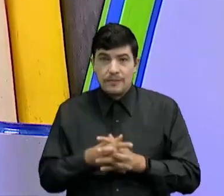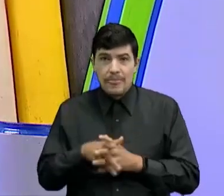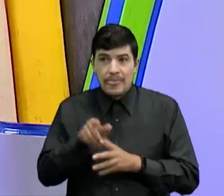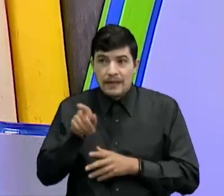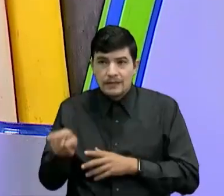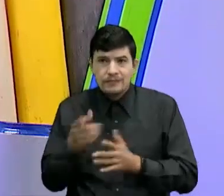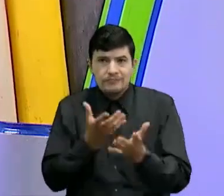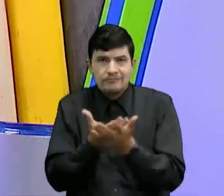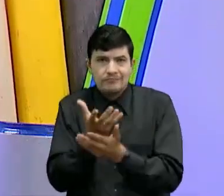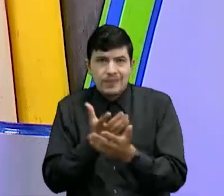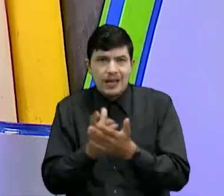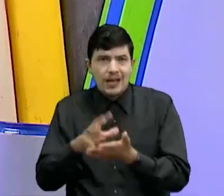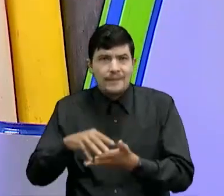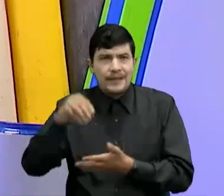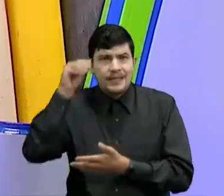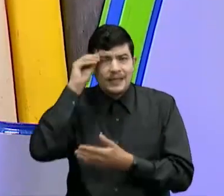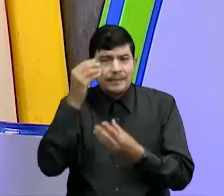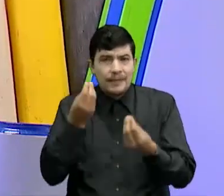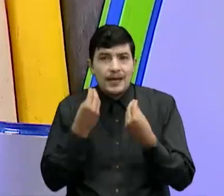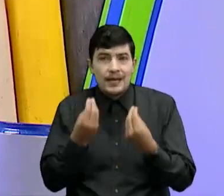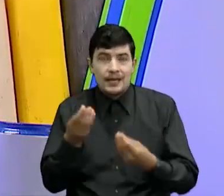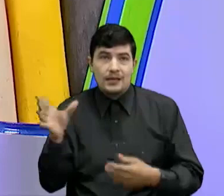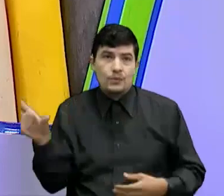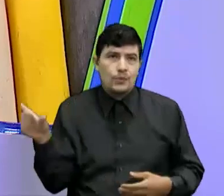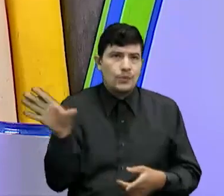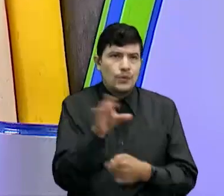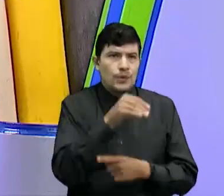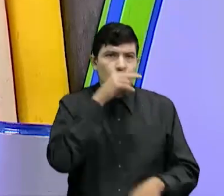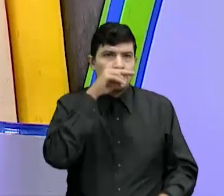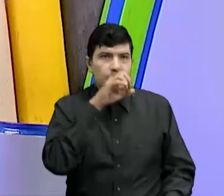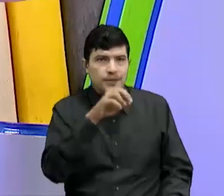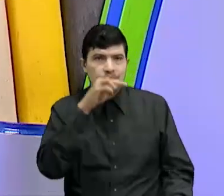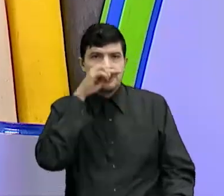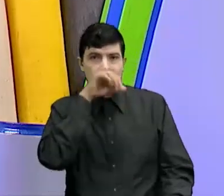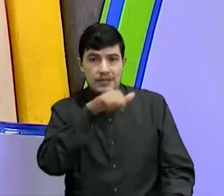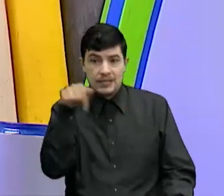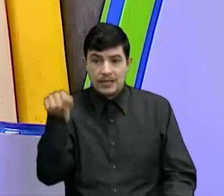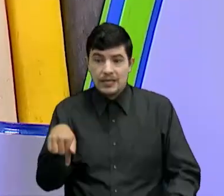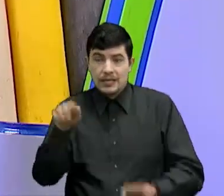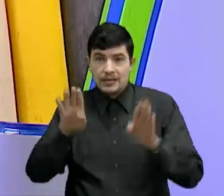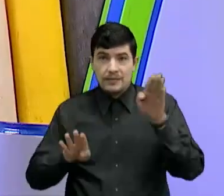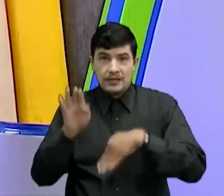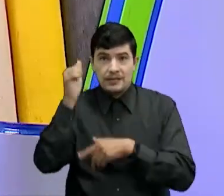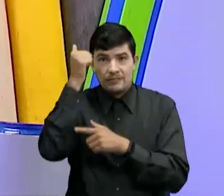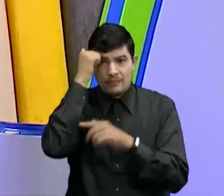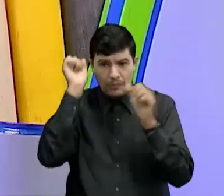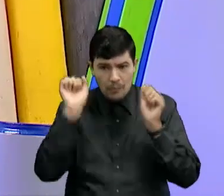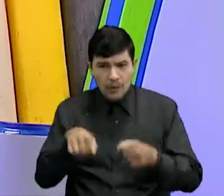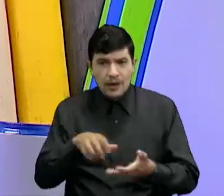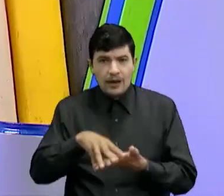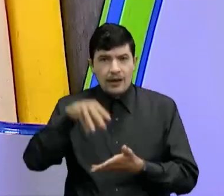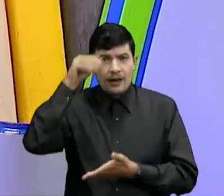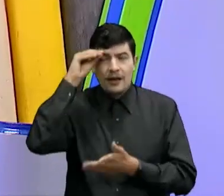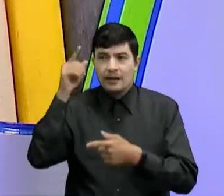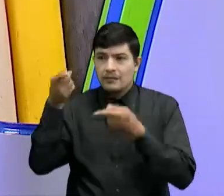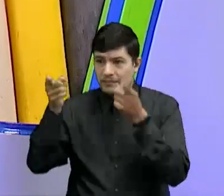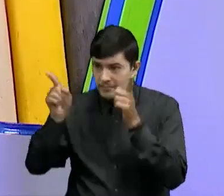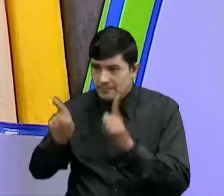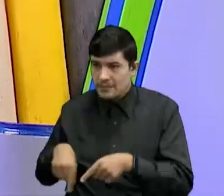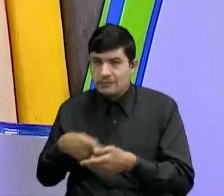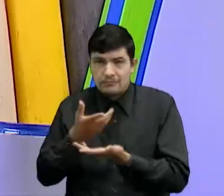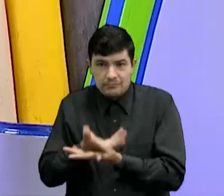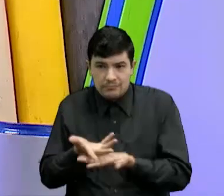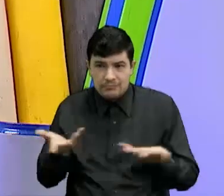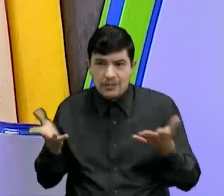sección de reforzar el aprendizaje Para que todos los niños No solo encuentren en presente profe La posibilidad de aprender Sino también a través